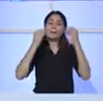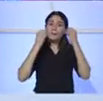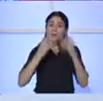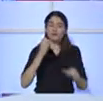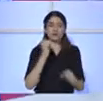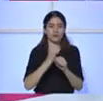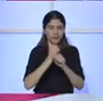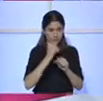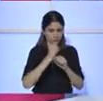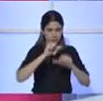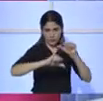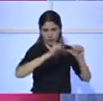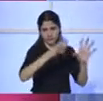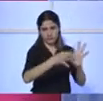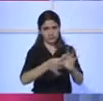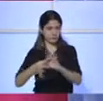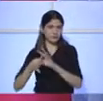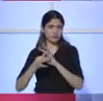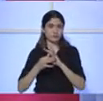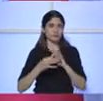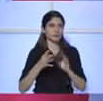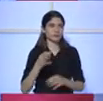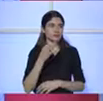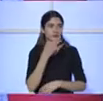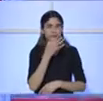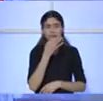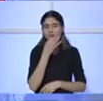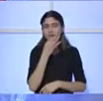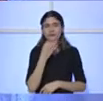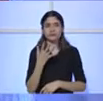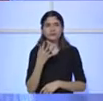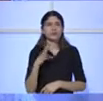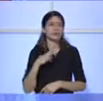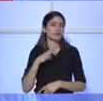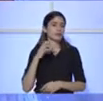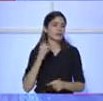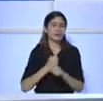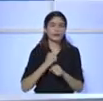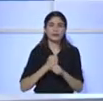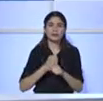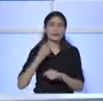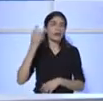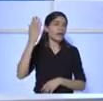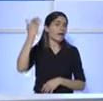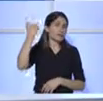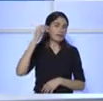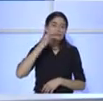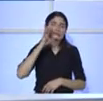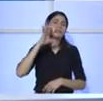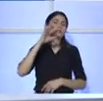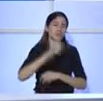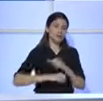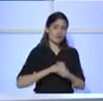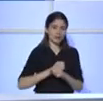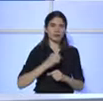acortar y abreviar los plazos. Antes algo que duraba 5 o 6 años, hoy nosotros lo estamos logrando como te habrás dado